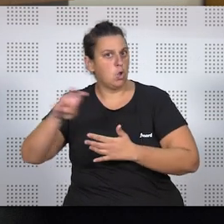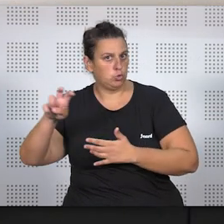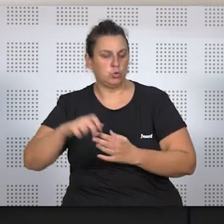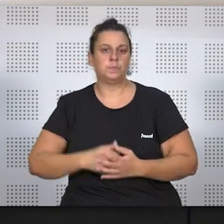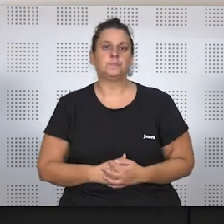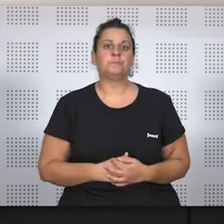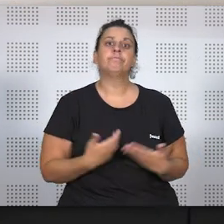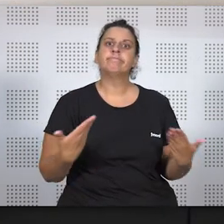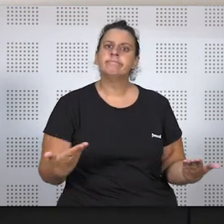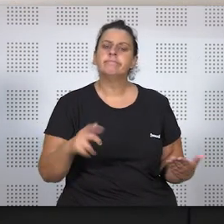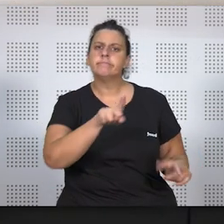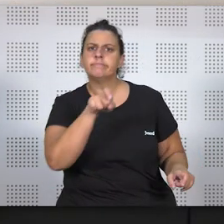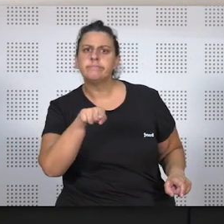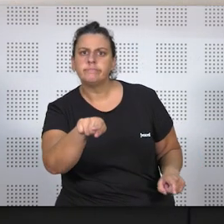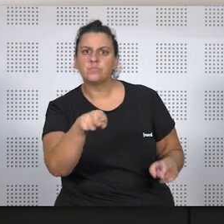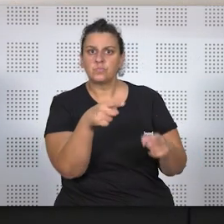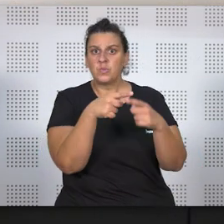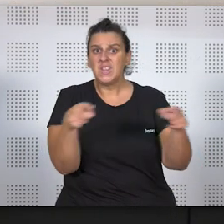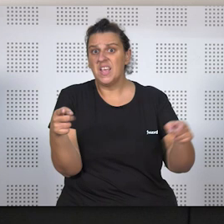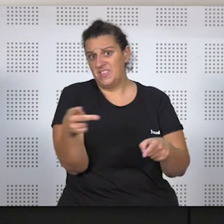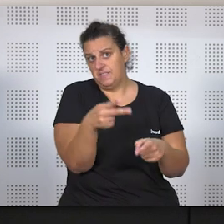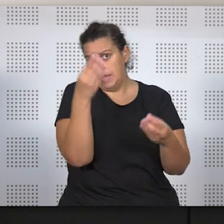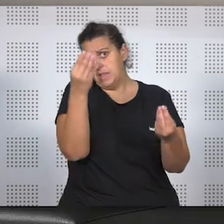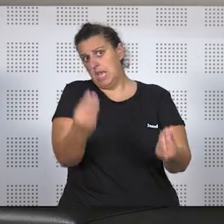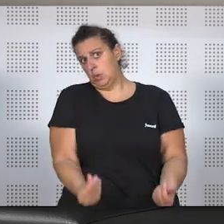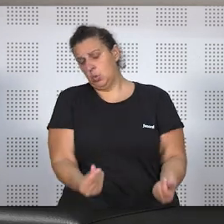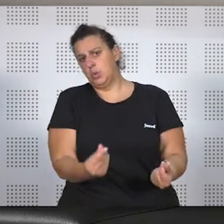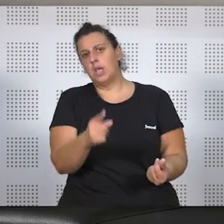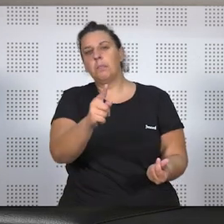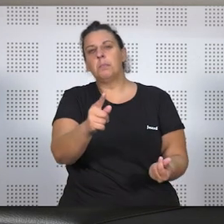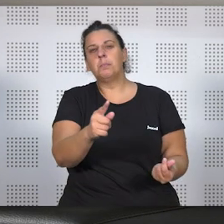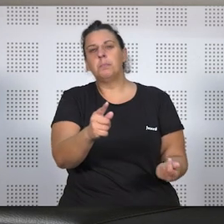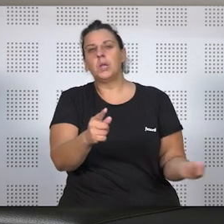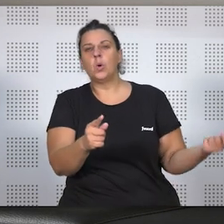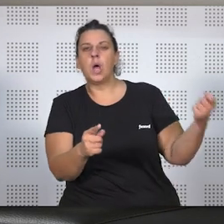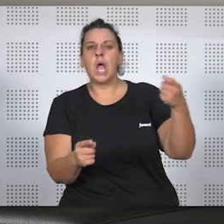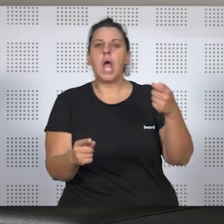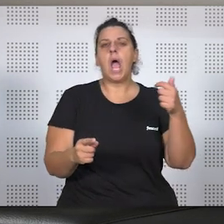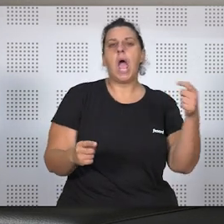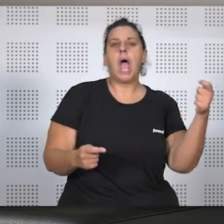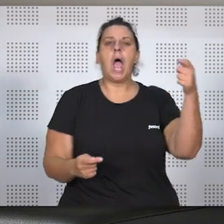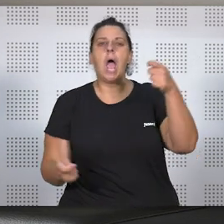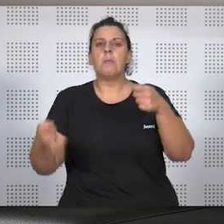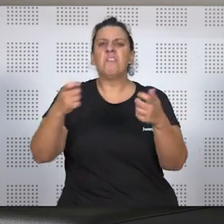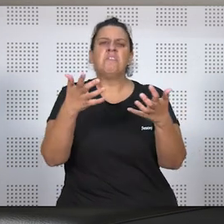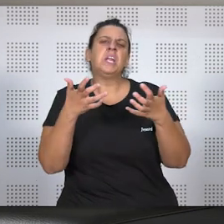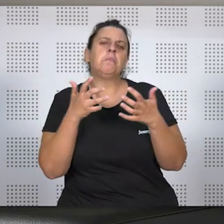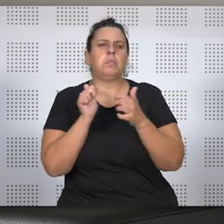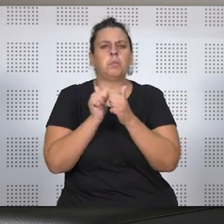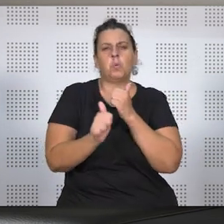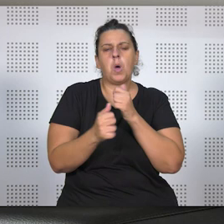¿Y junto a esas diferencias que se intuyan, qué es lo que aportan unos y qué es lo que aportan otros? ¿Qué beneficios, qué